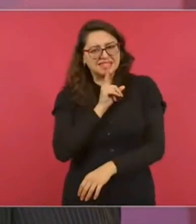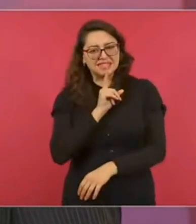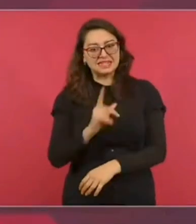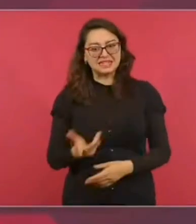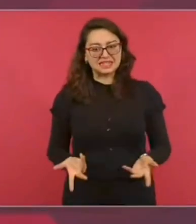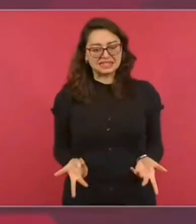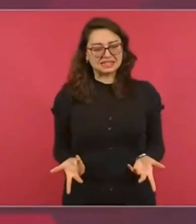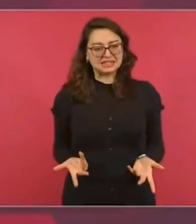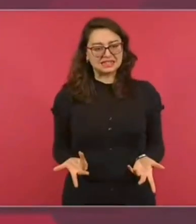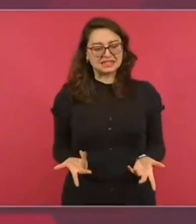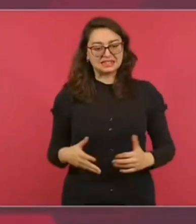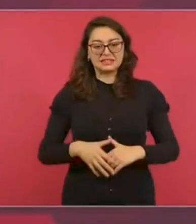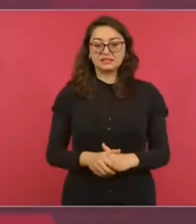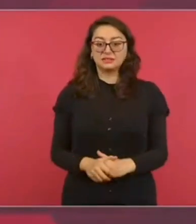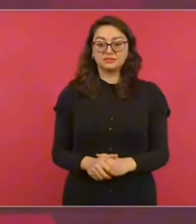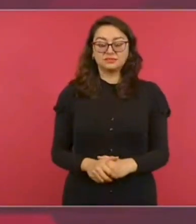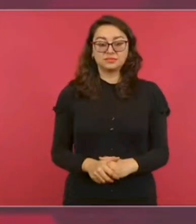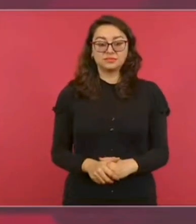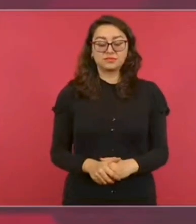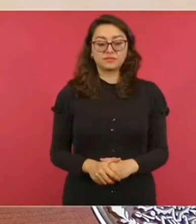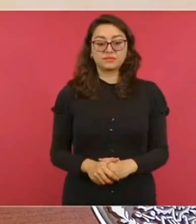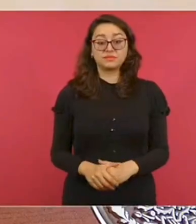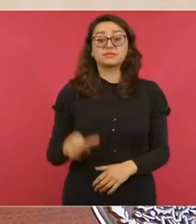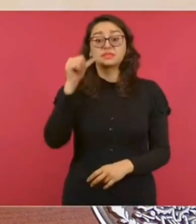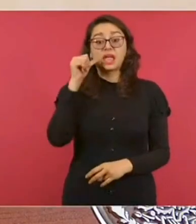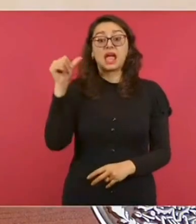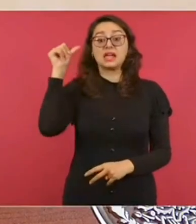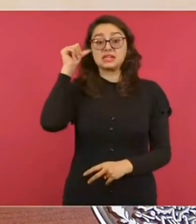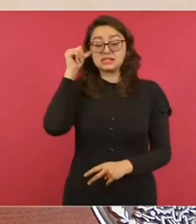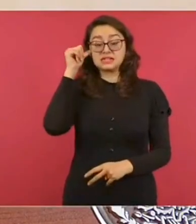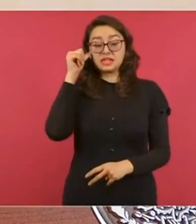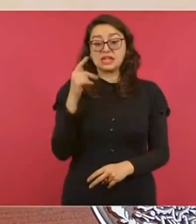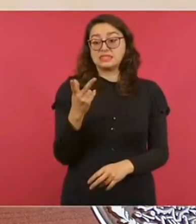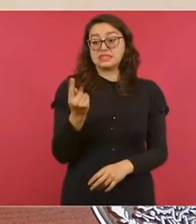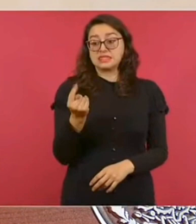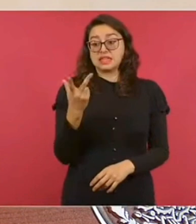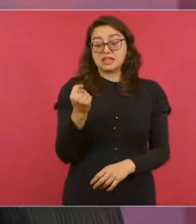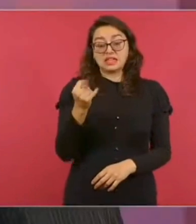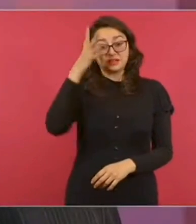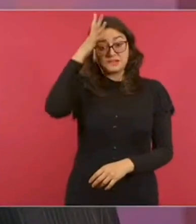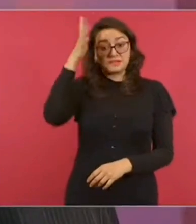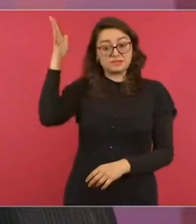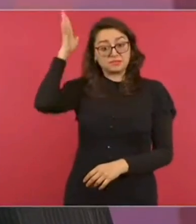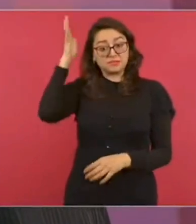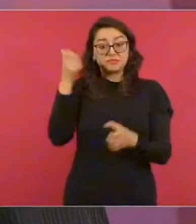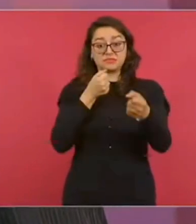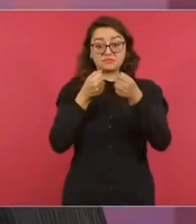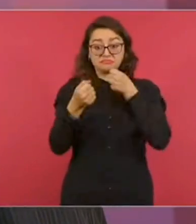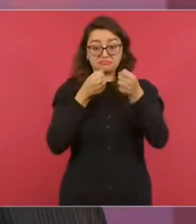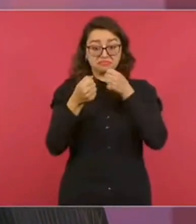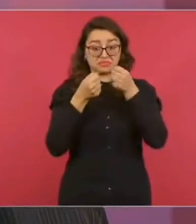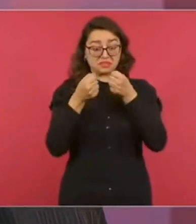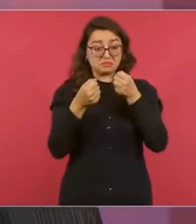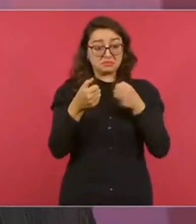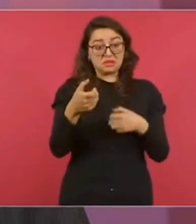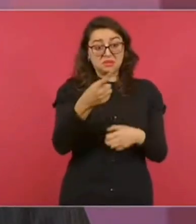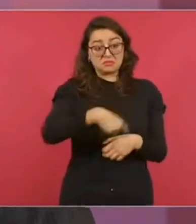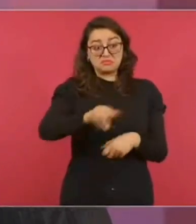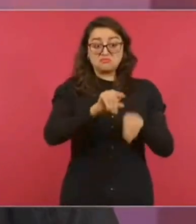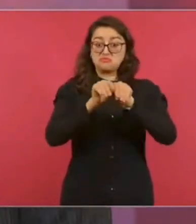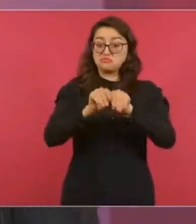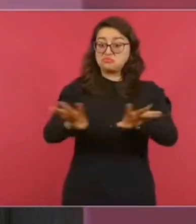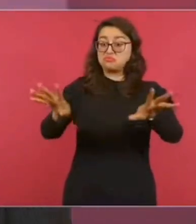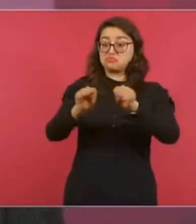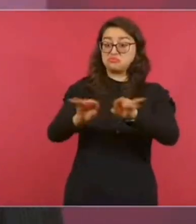Ayer todavía un periodista de Azteca, desde luego todos los periodistas